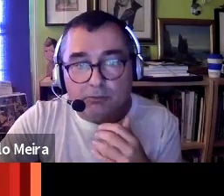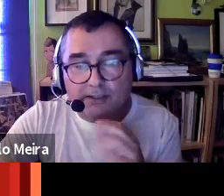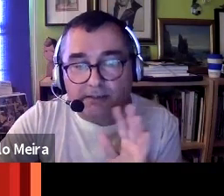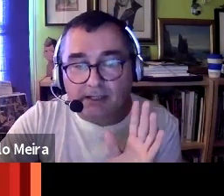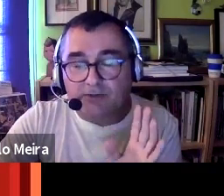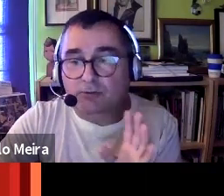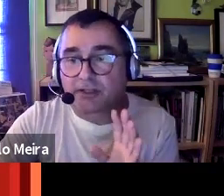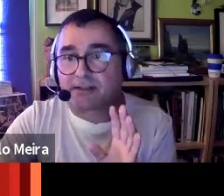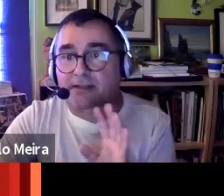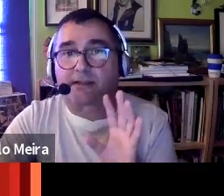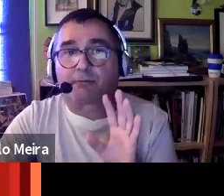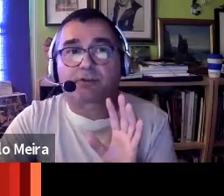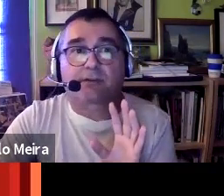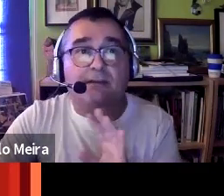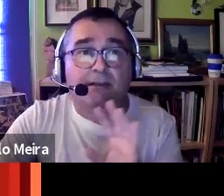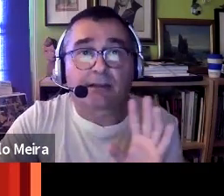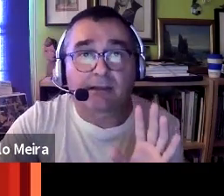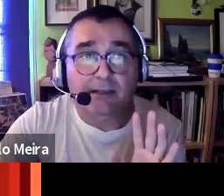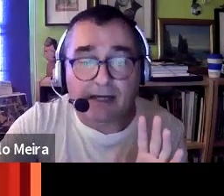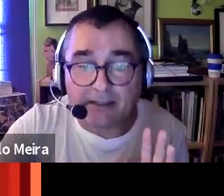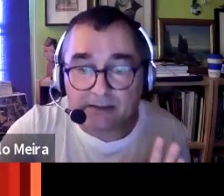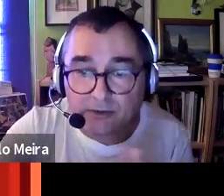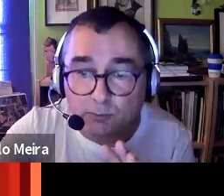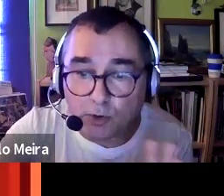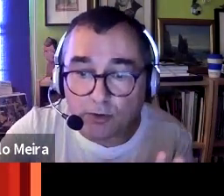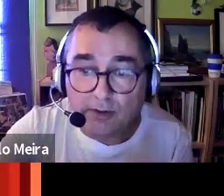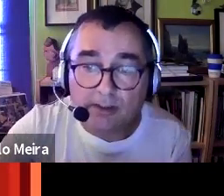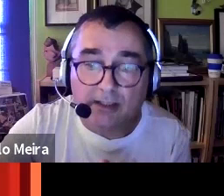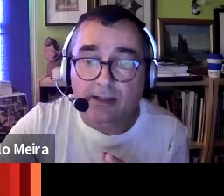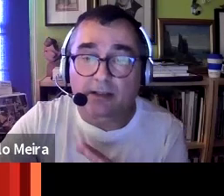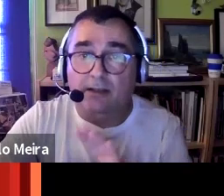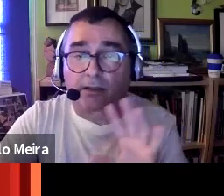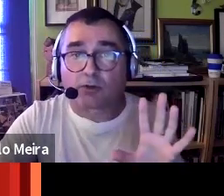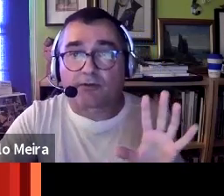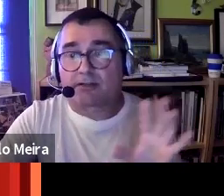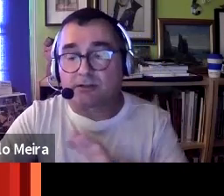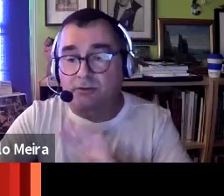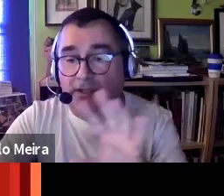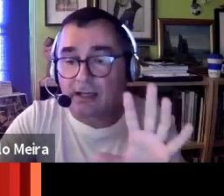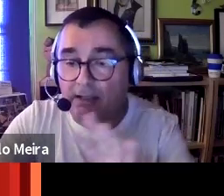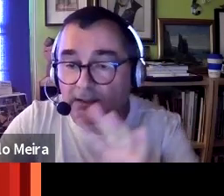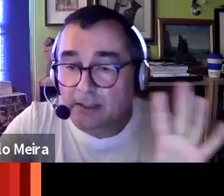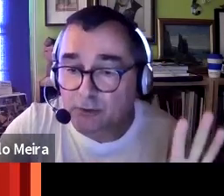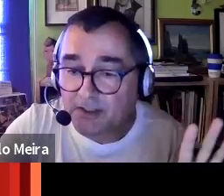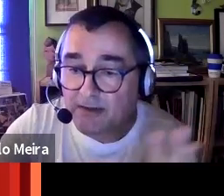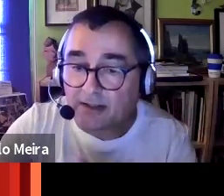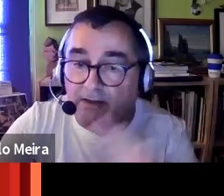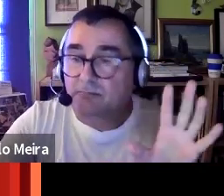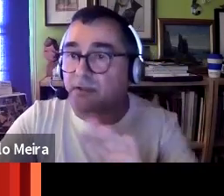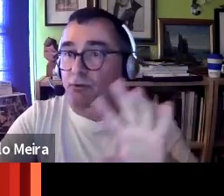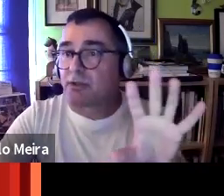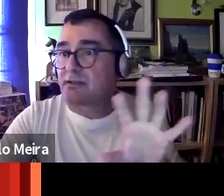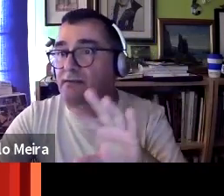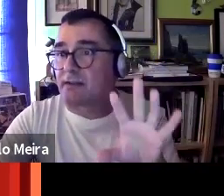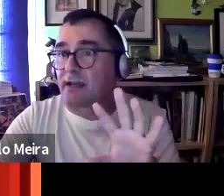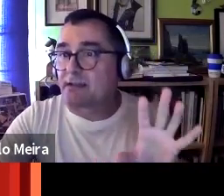Bueno, voy a trabajar sobre estas imágenes que supongo que conocéis, que son de la Universidad de